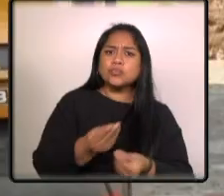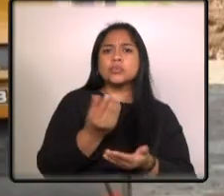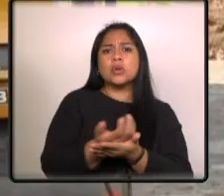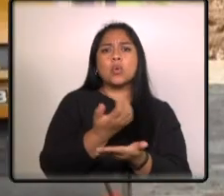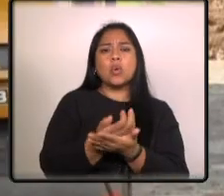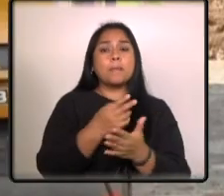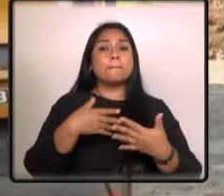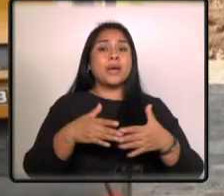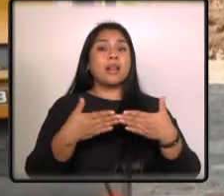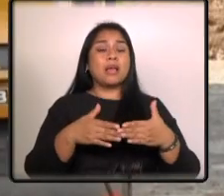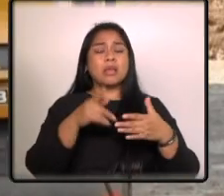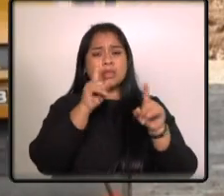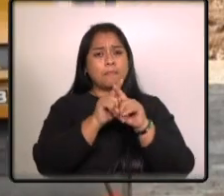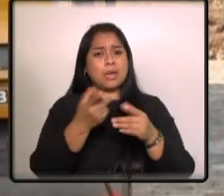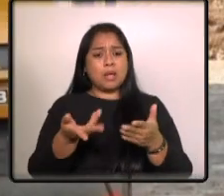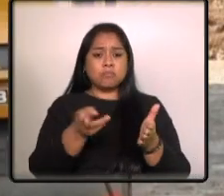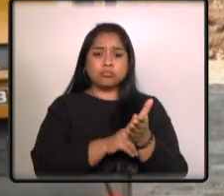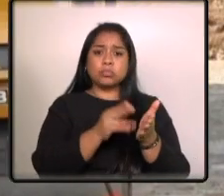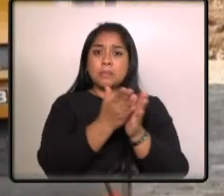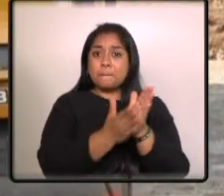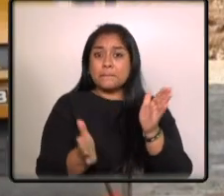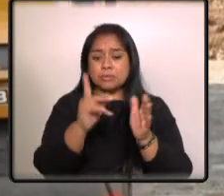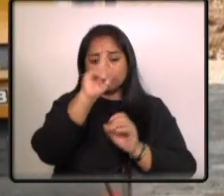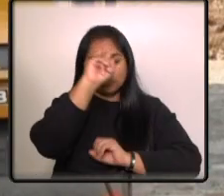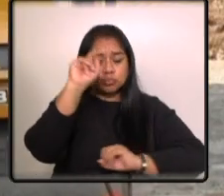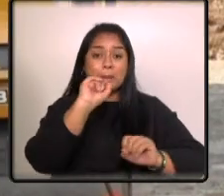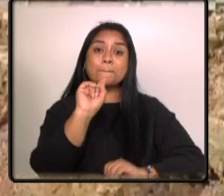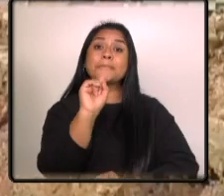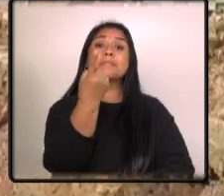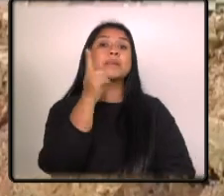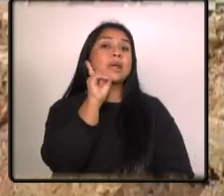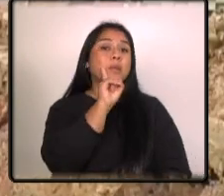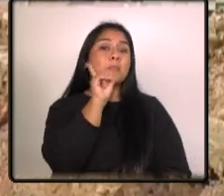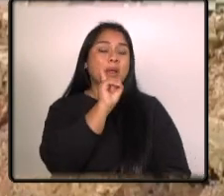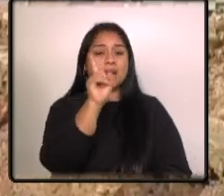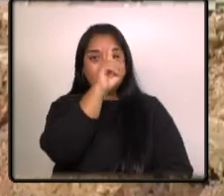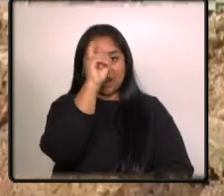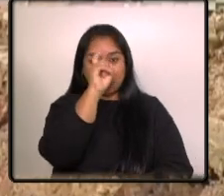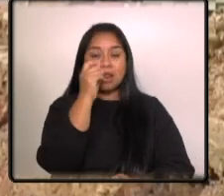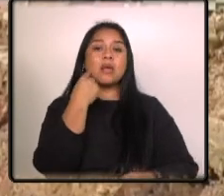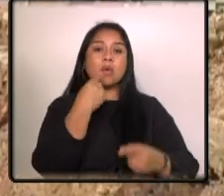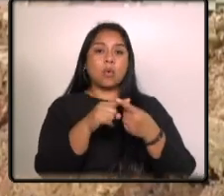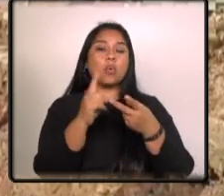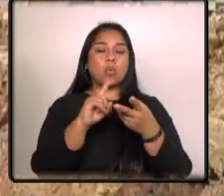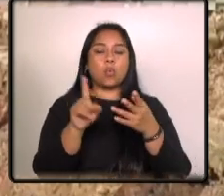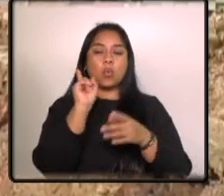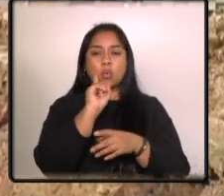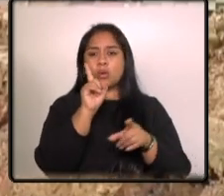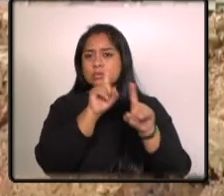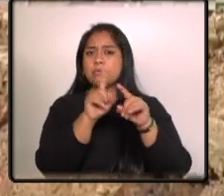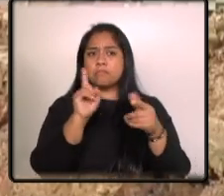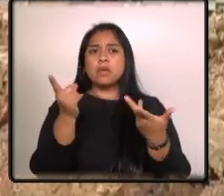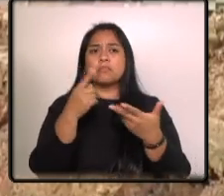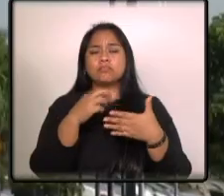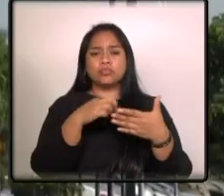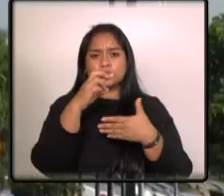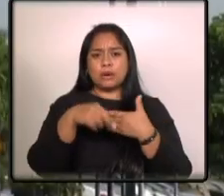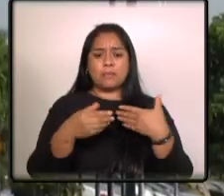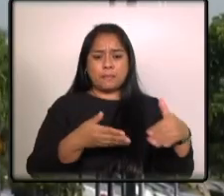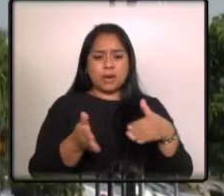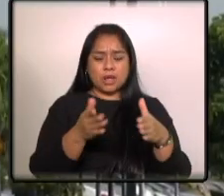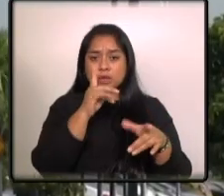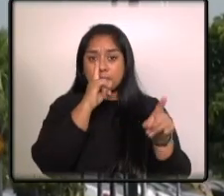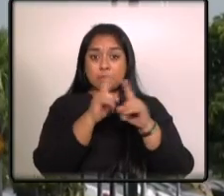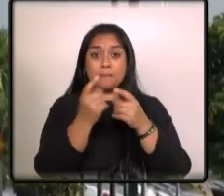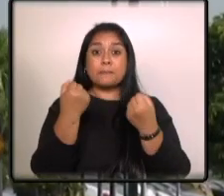la puesta en marcha pronto de un plan de primer empleo para los jóvenes y un programa nacional de reconstrucción vial así como programas para construir viviendas de